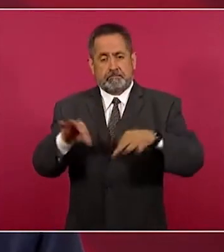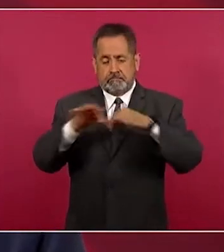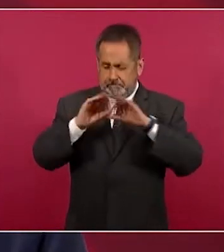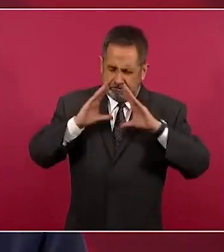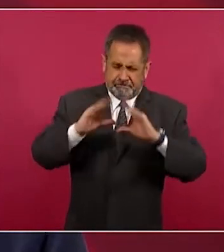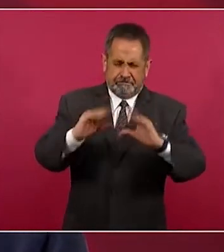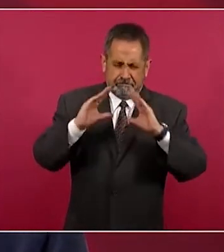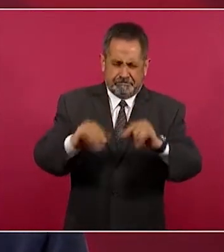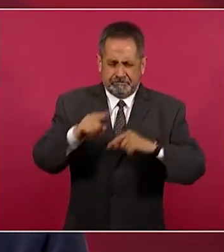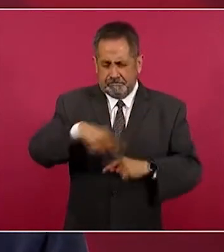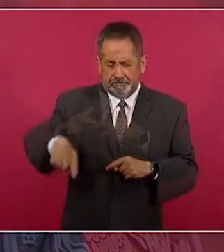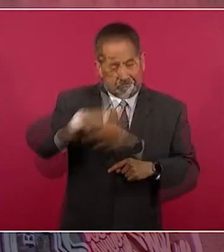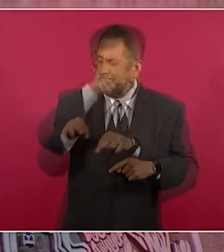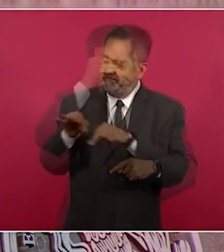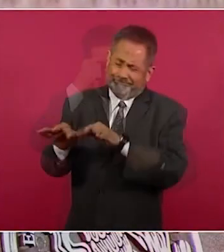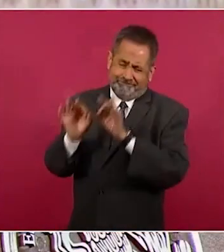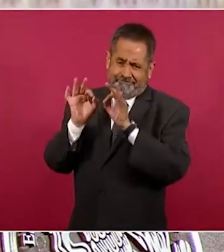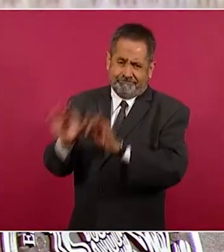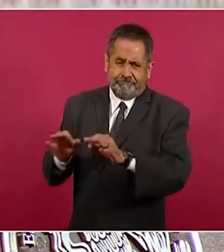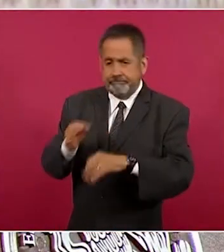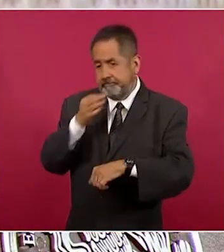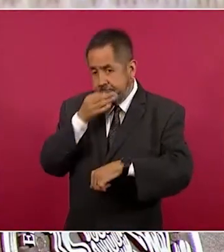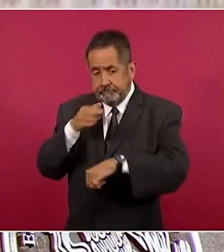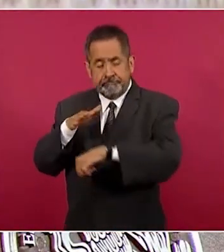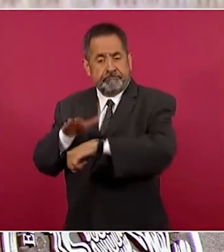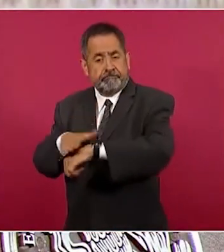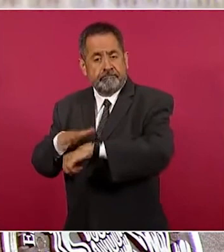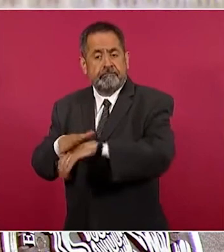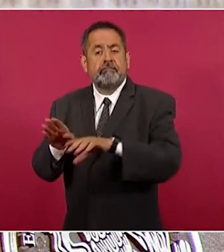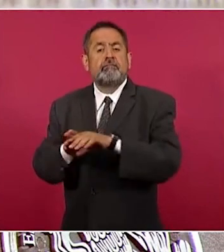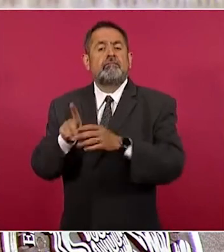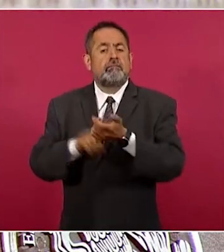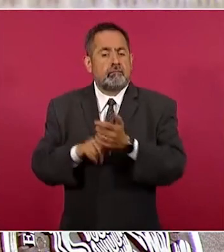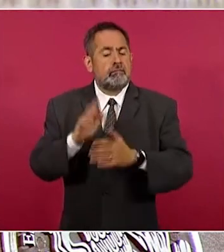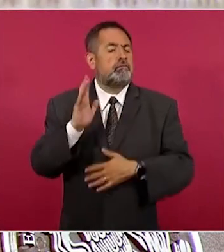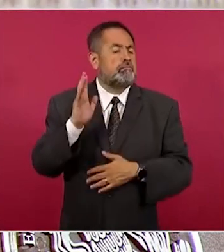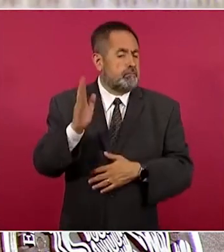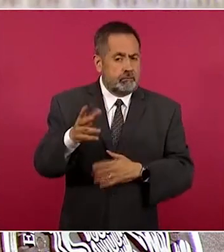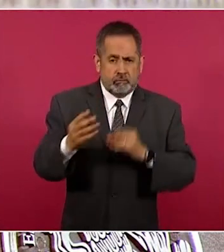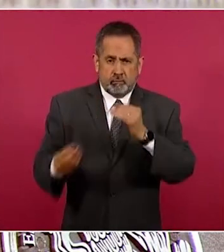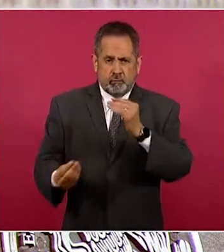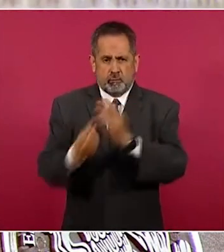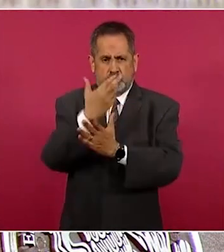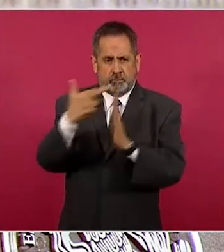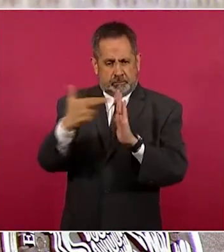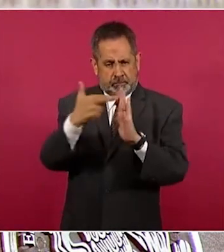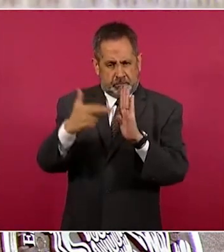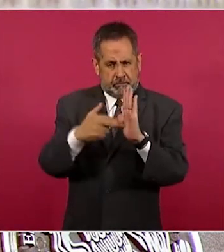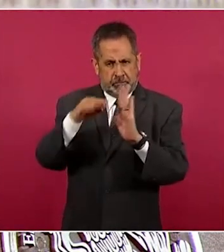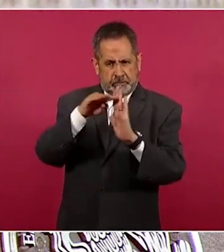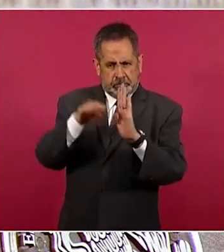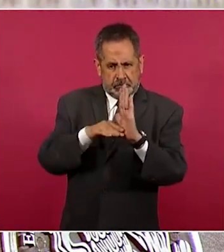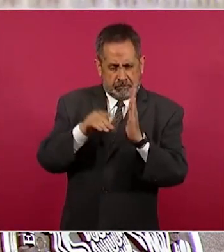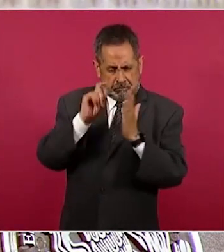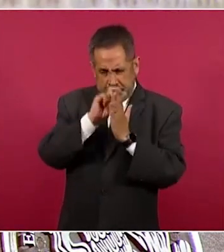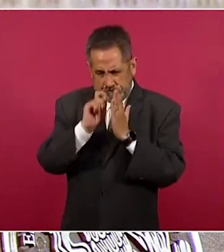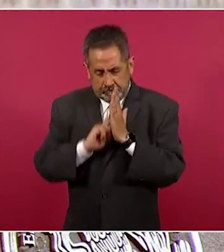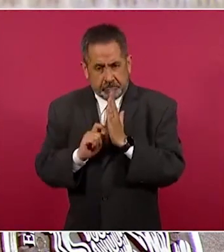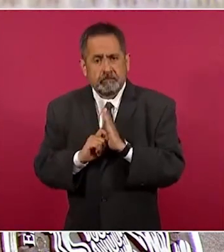egresados de dichas escuelas. Y ya que hablamos de la reforma de Enrique Peña Nieto y de todos los docentes que fueron